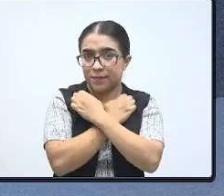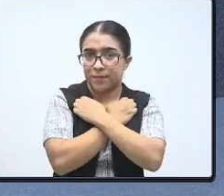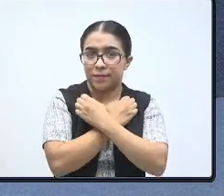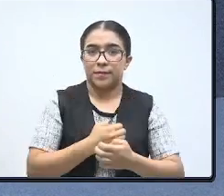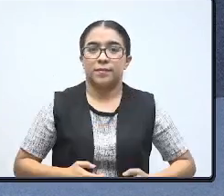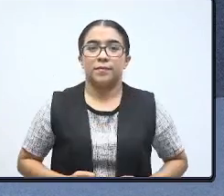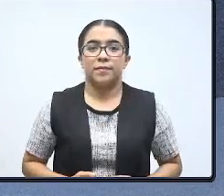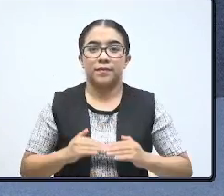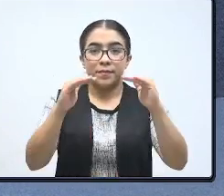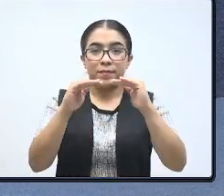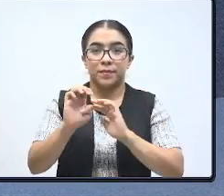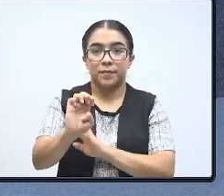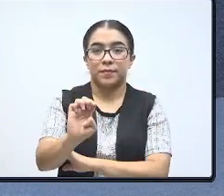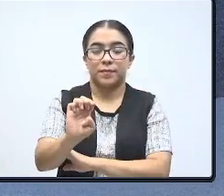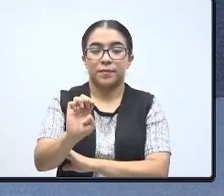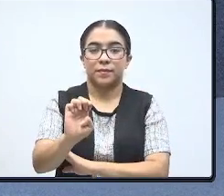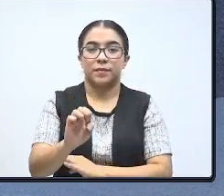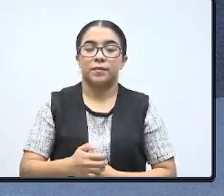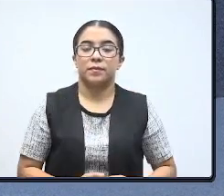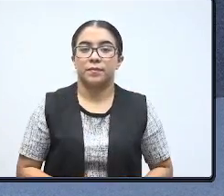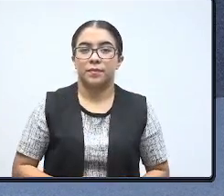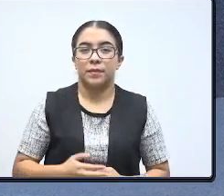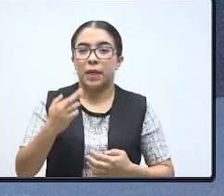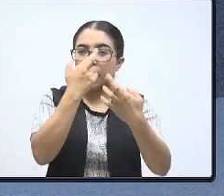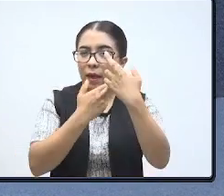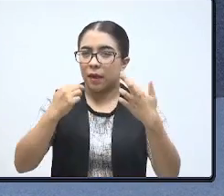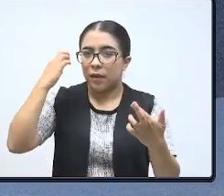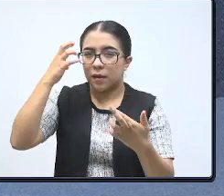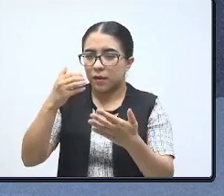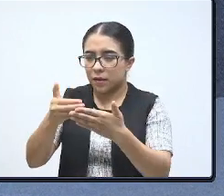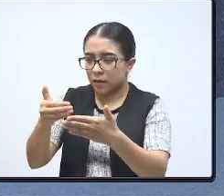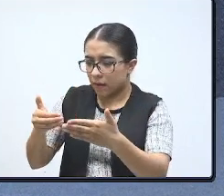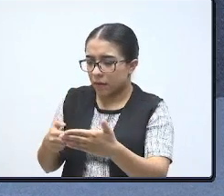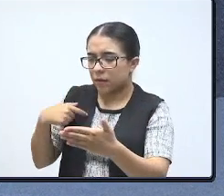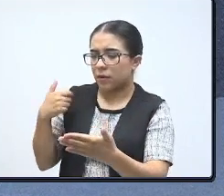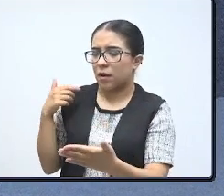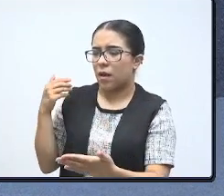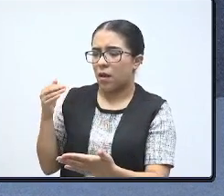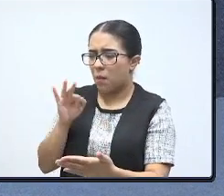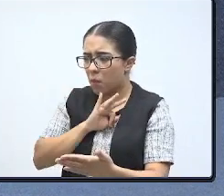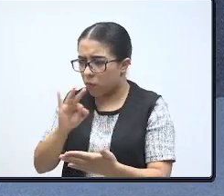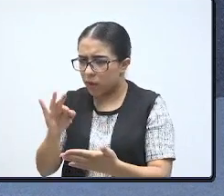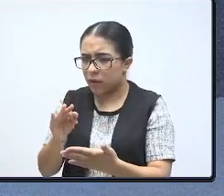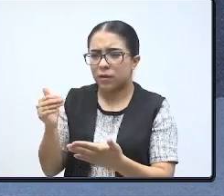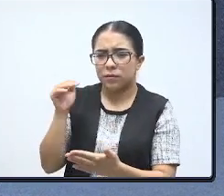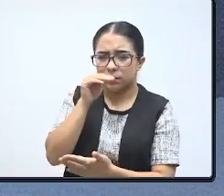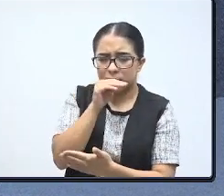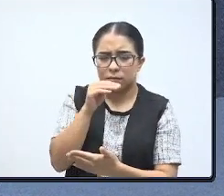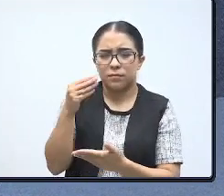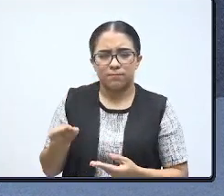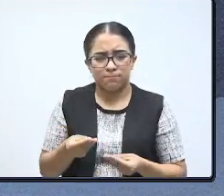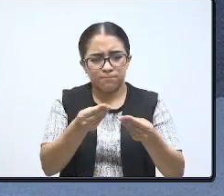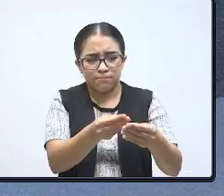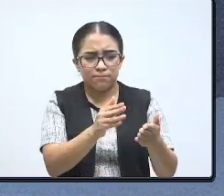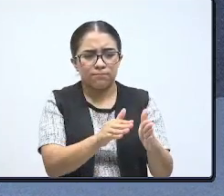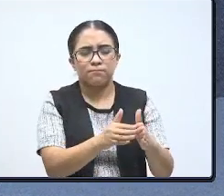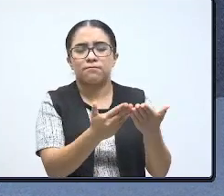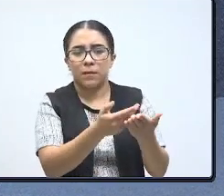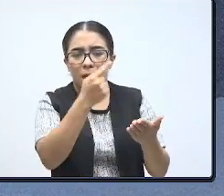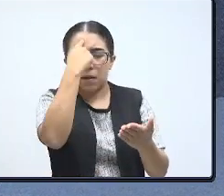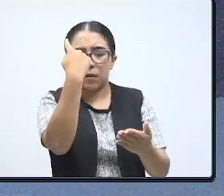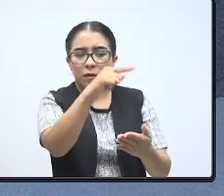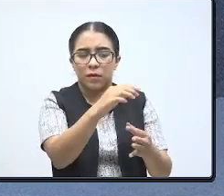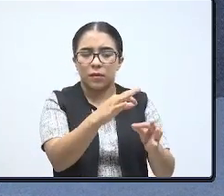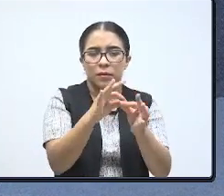E, que se analice la viabilidad de otorgar gratuitamente libros de texto en la educación media superior para cumplir los